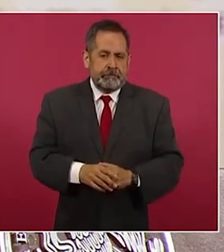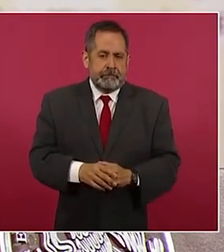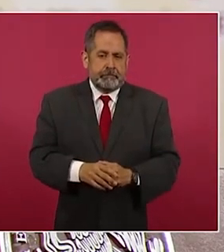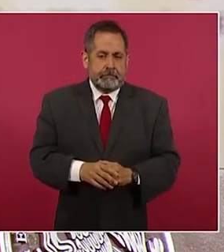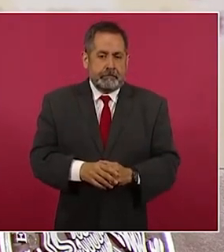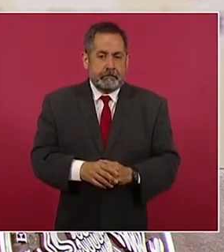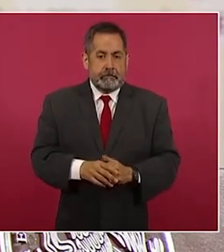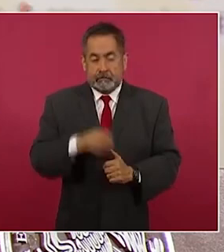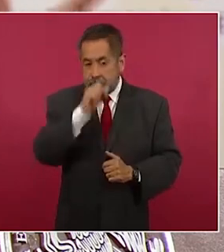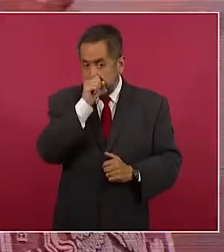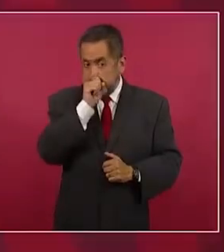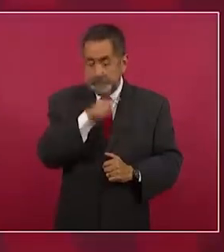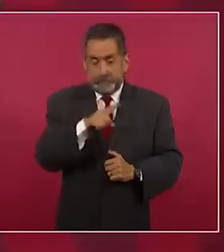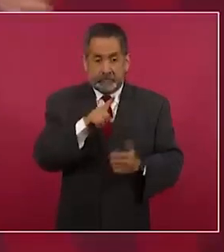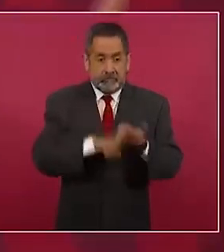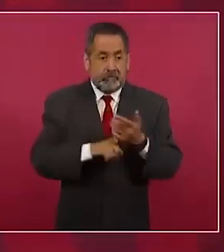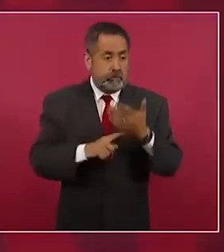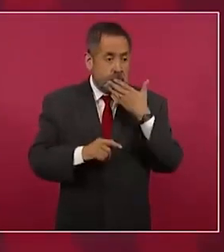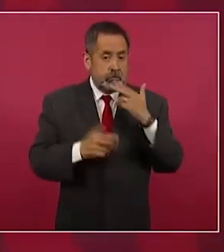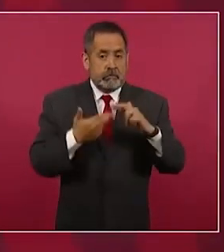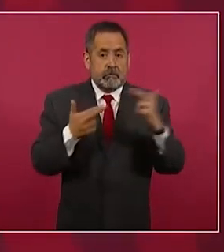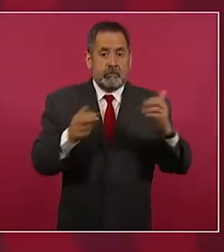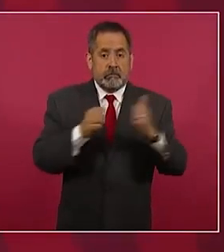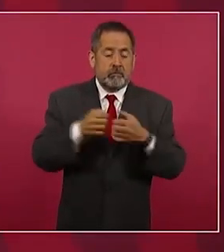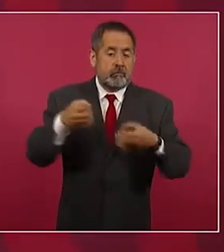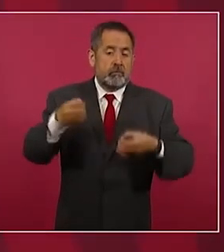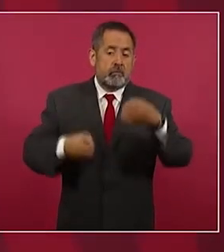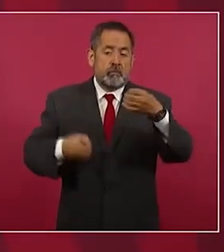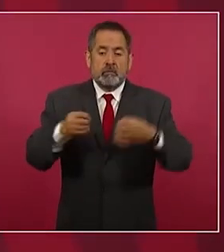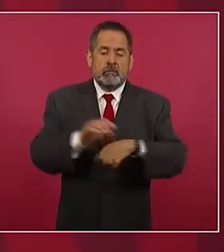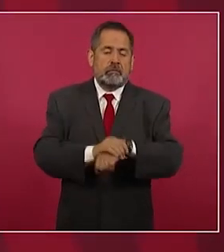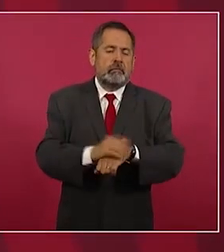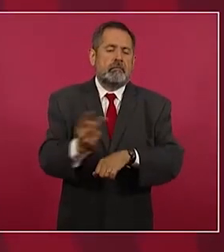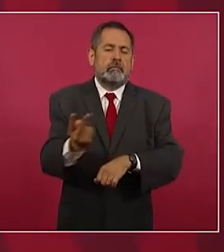y luego tienen muy buena relación con los jueces.